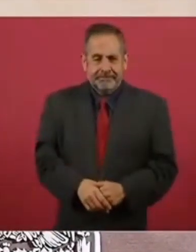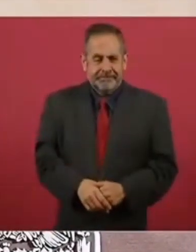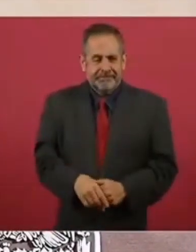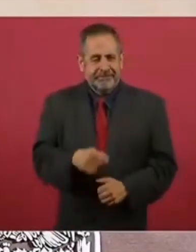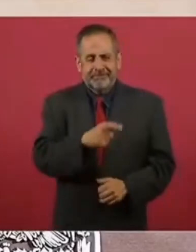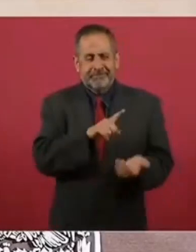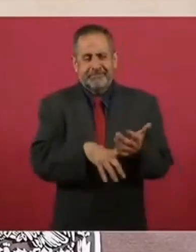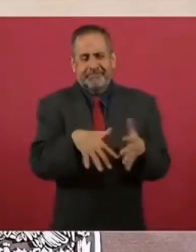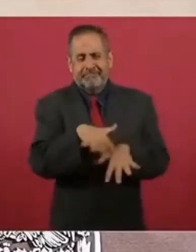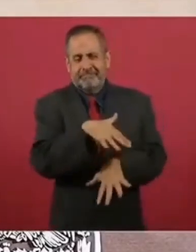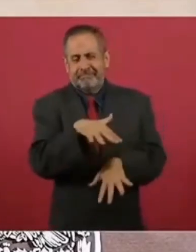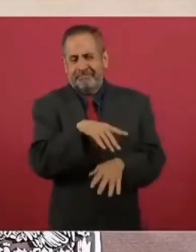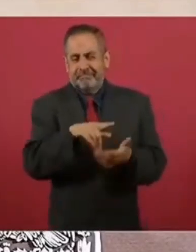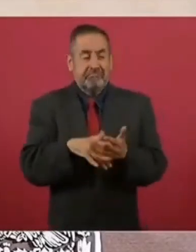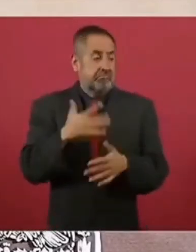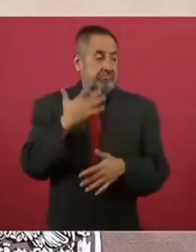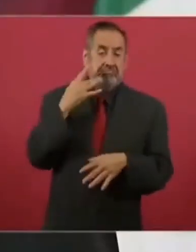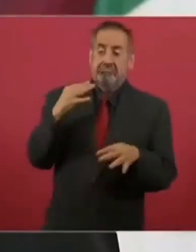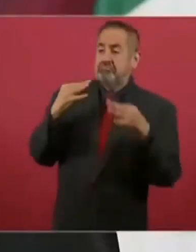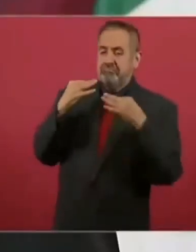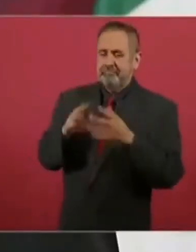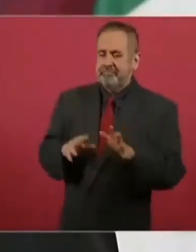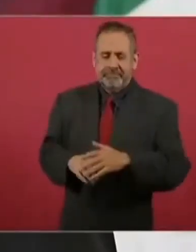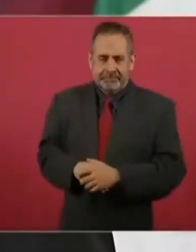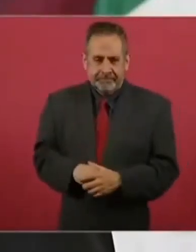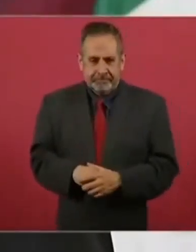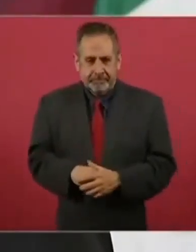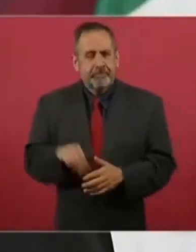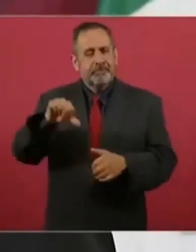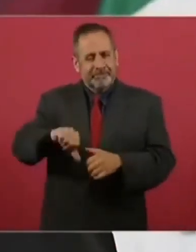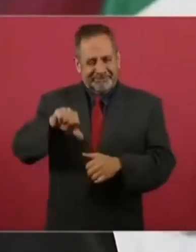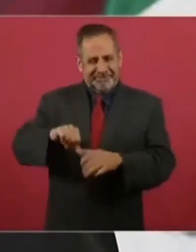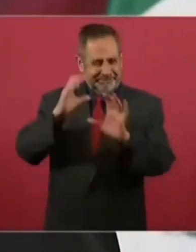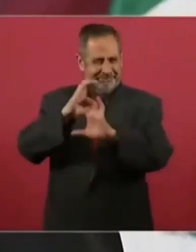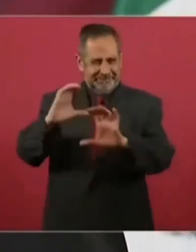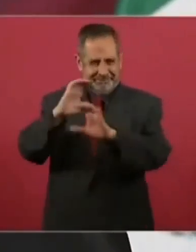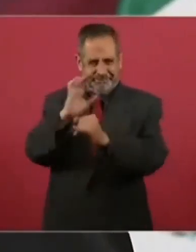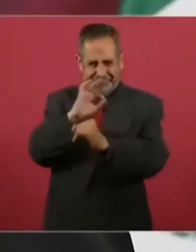Baratos. Van a ver la canción de hoy.